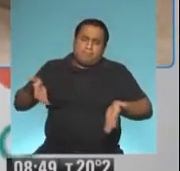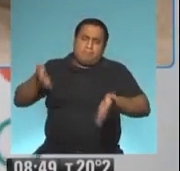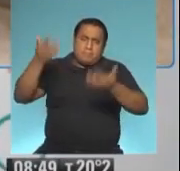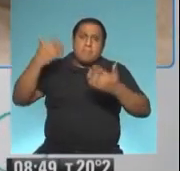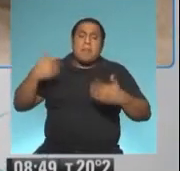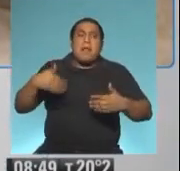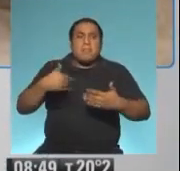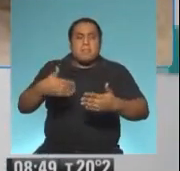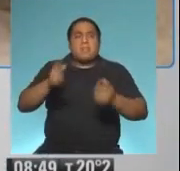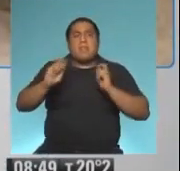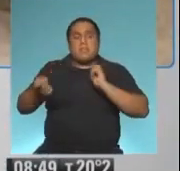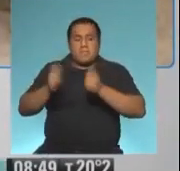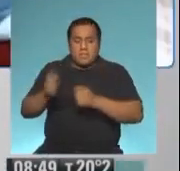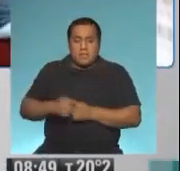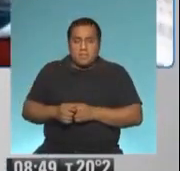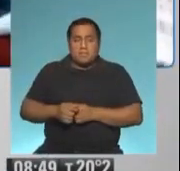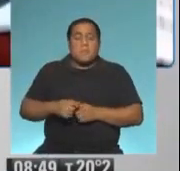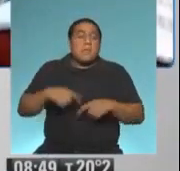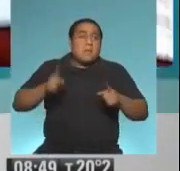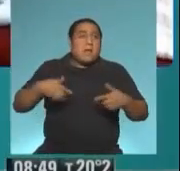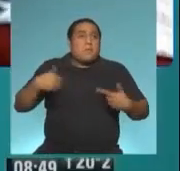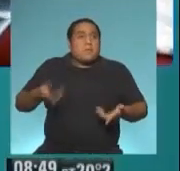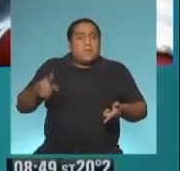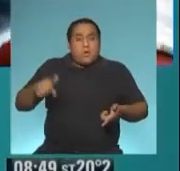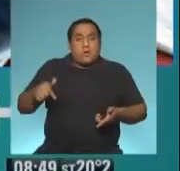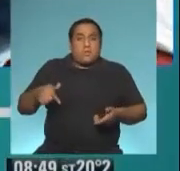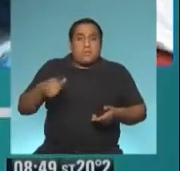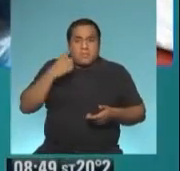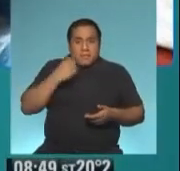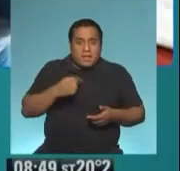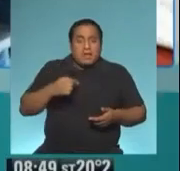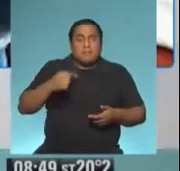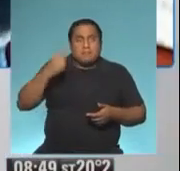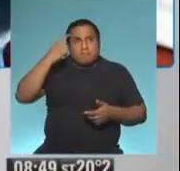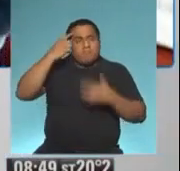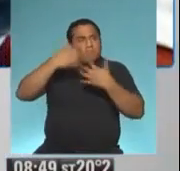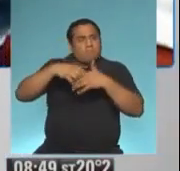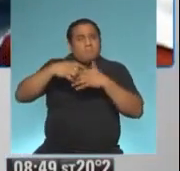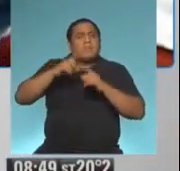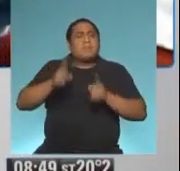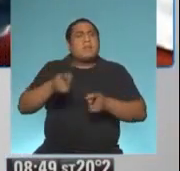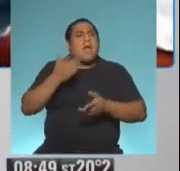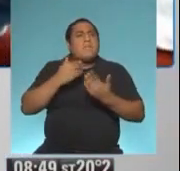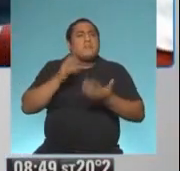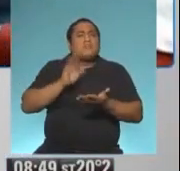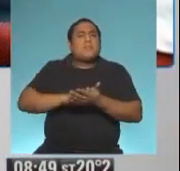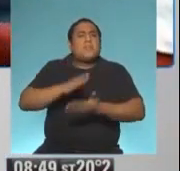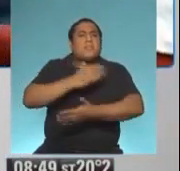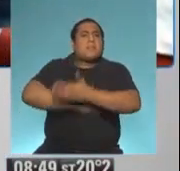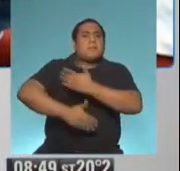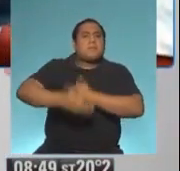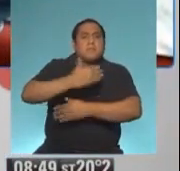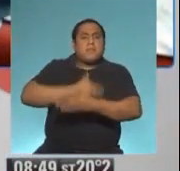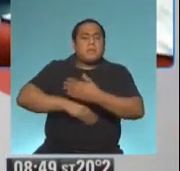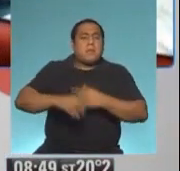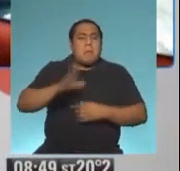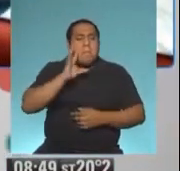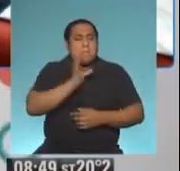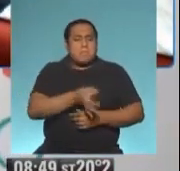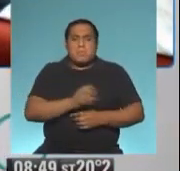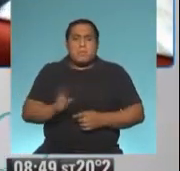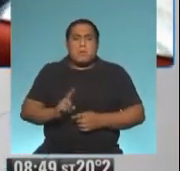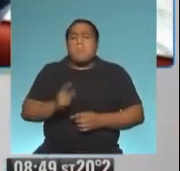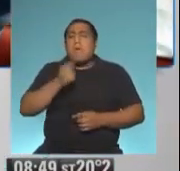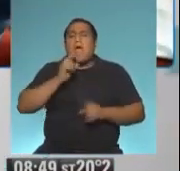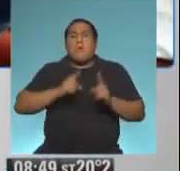aprovechando tenerte acá y este día en el que nos permite siempre reflexionar, hablar de también esas discapacidades que no son visibles, porque, digamos,